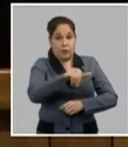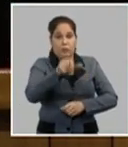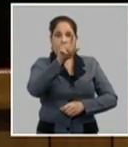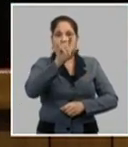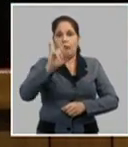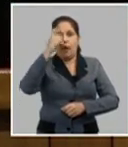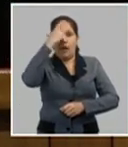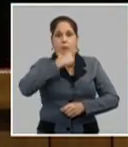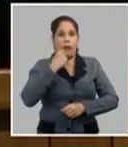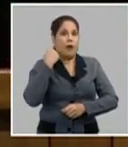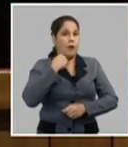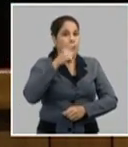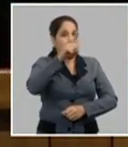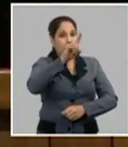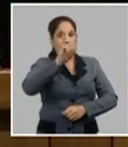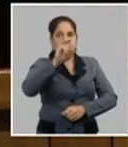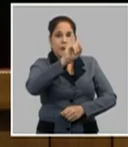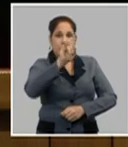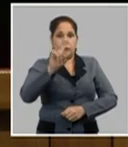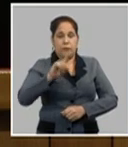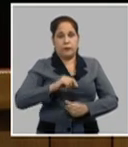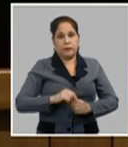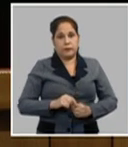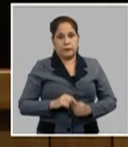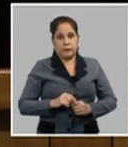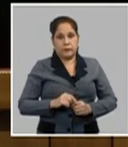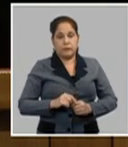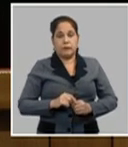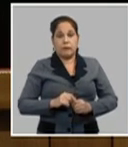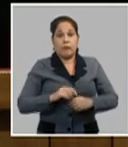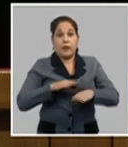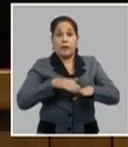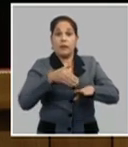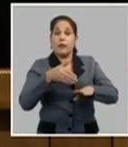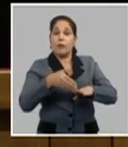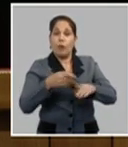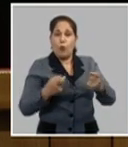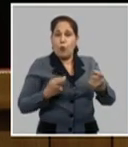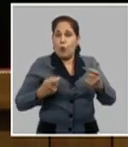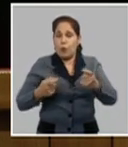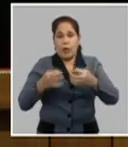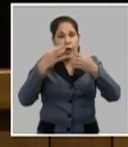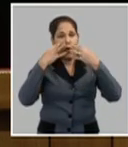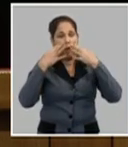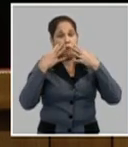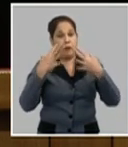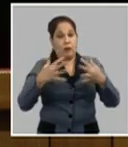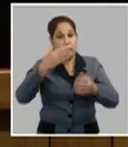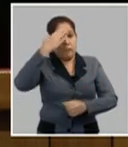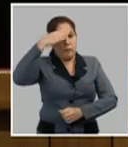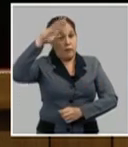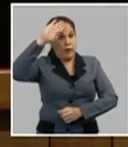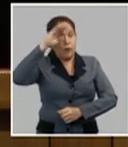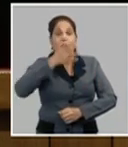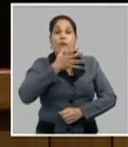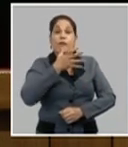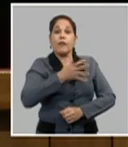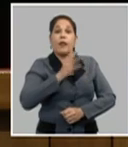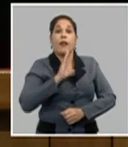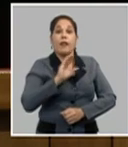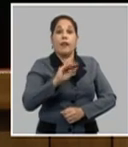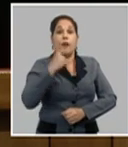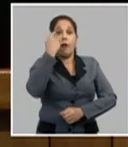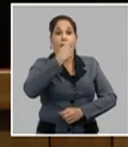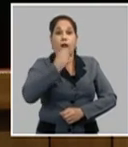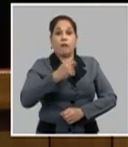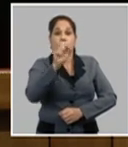16 de abril de 1961, vísperas de una batalla decisiva, Fidel proclamó